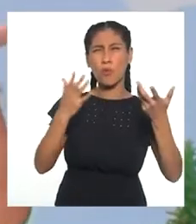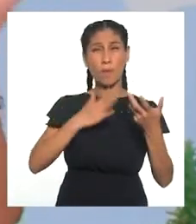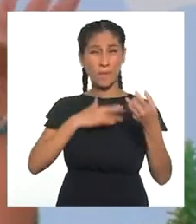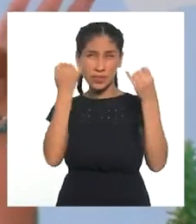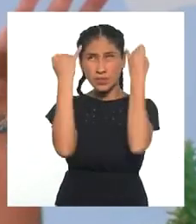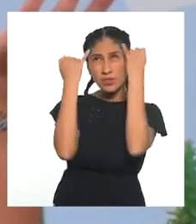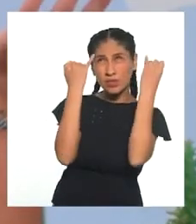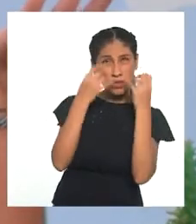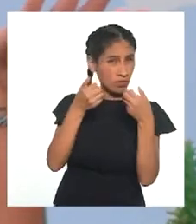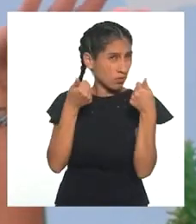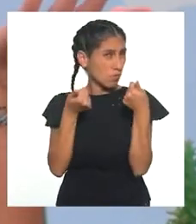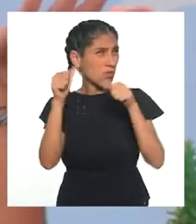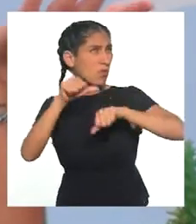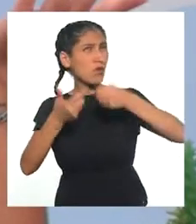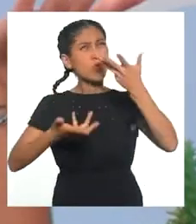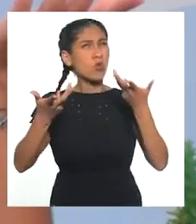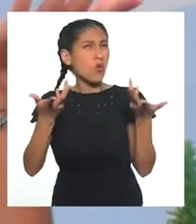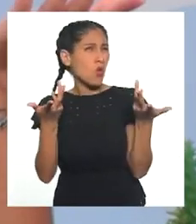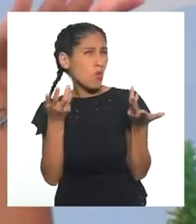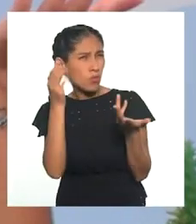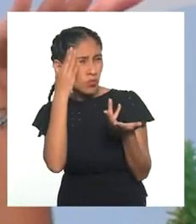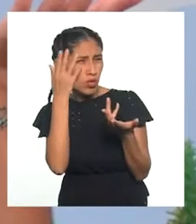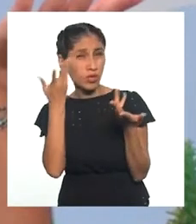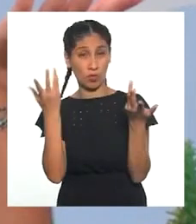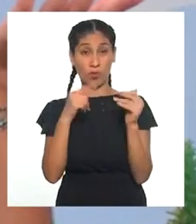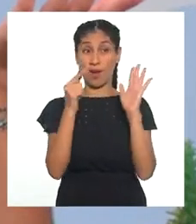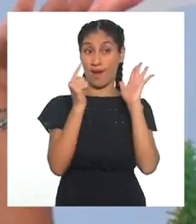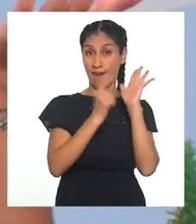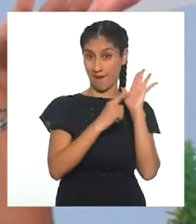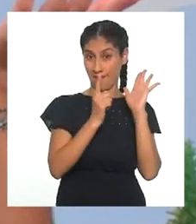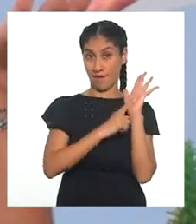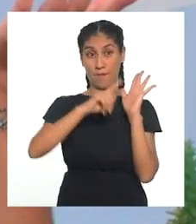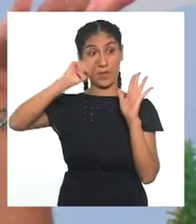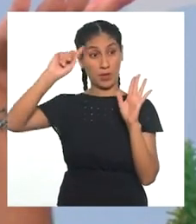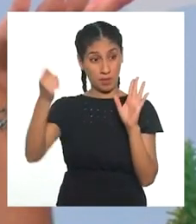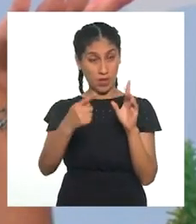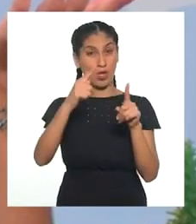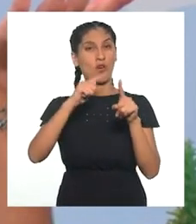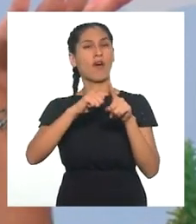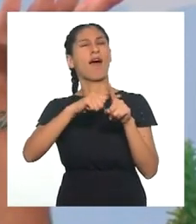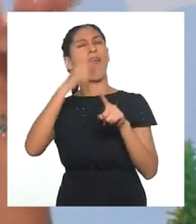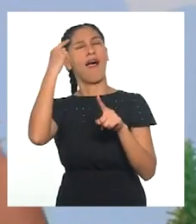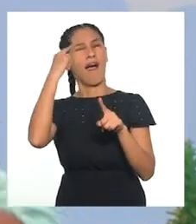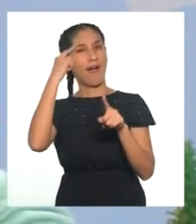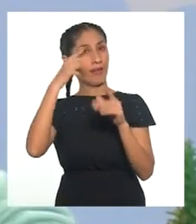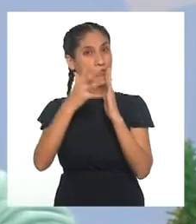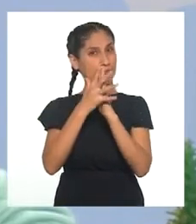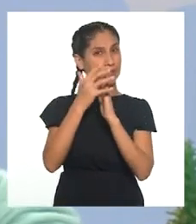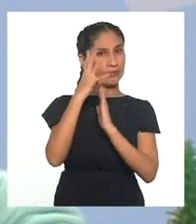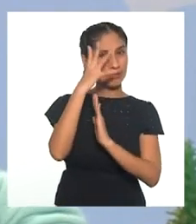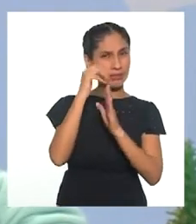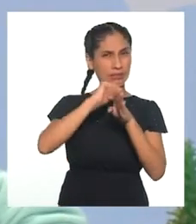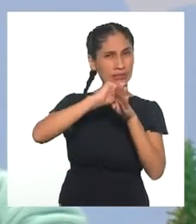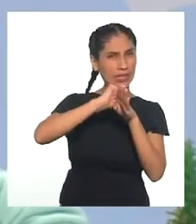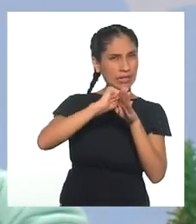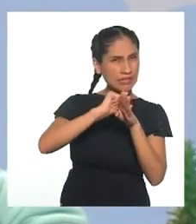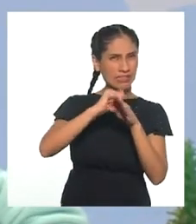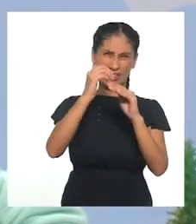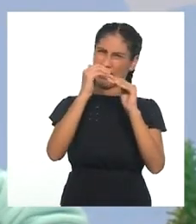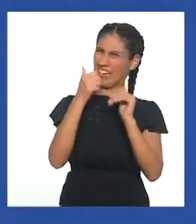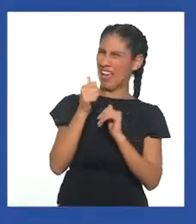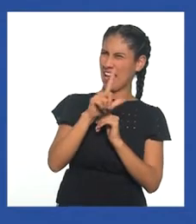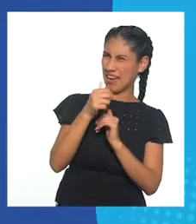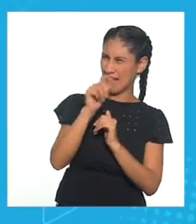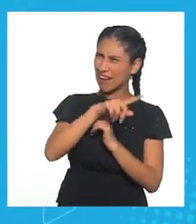que mis ideas están funcionando? A través de la experimentación y el prototipado. ¿La qué y el